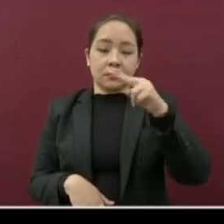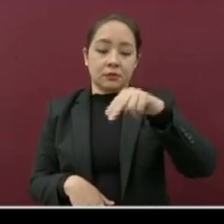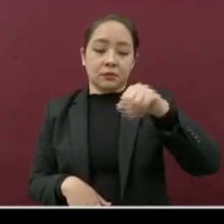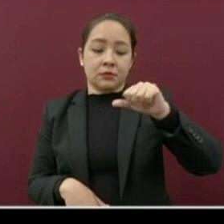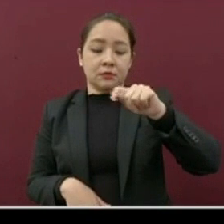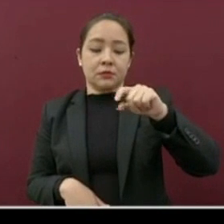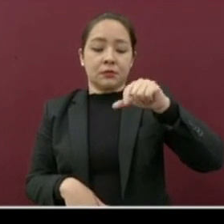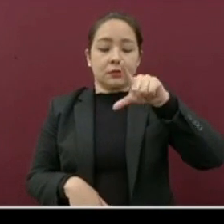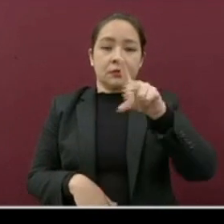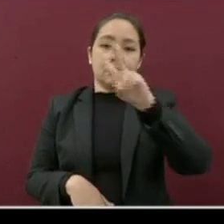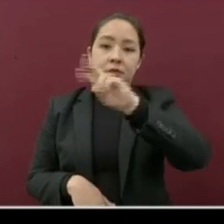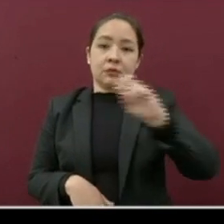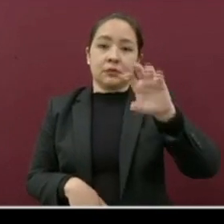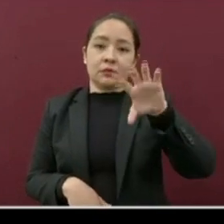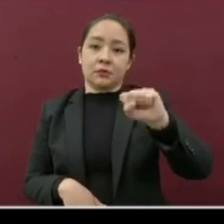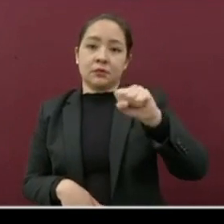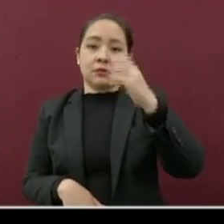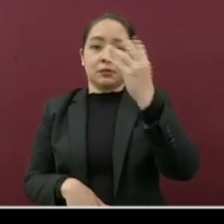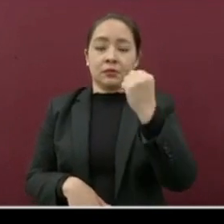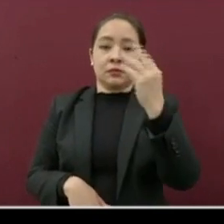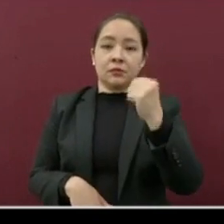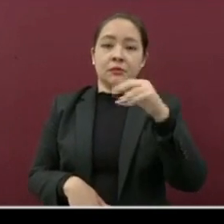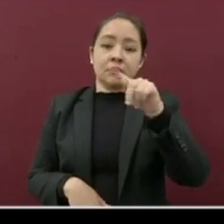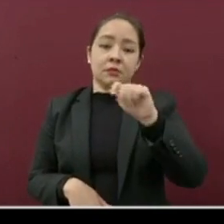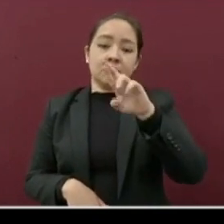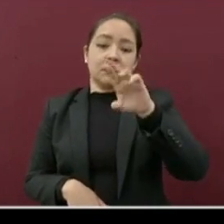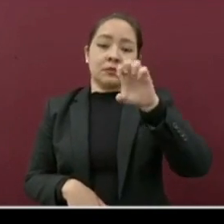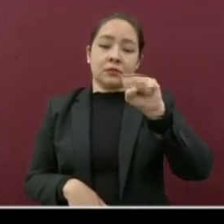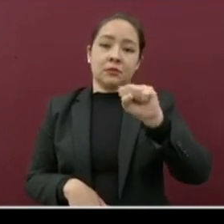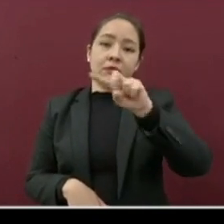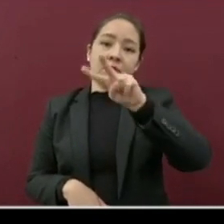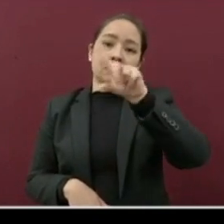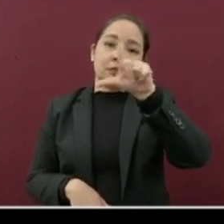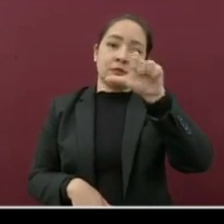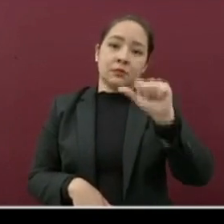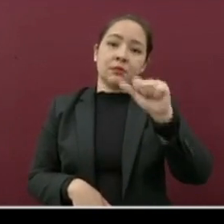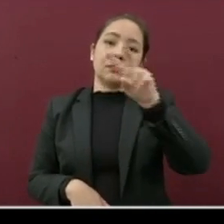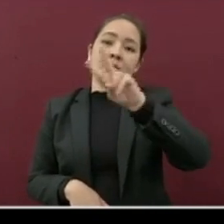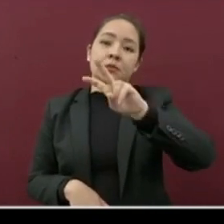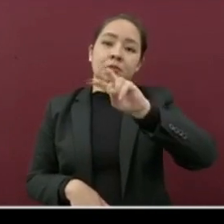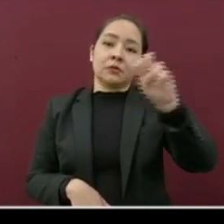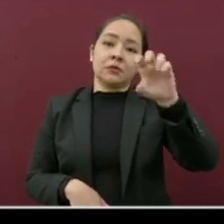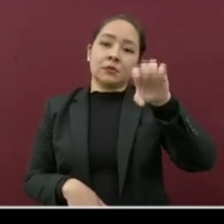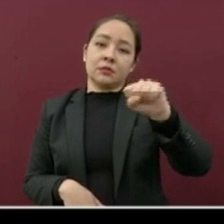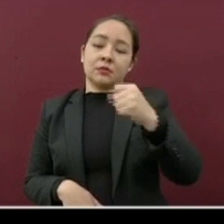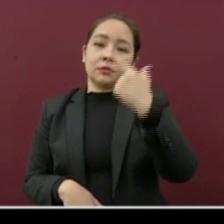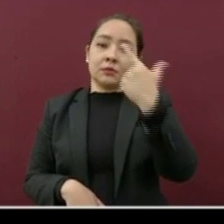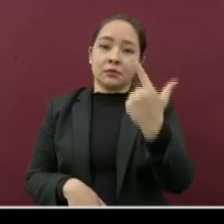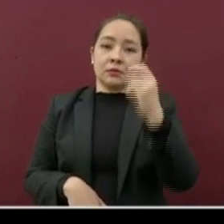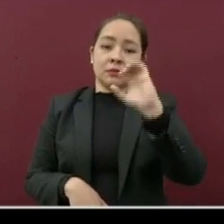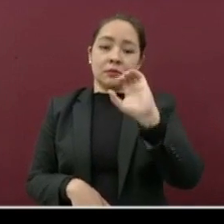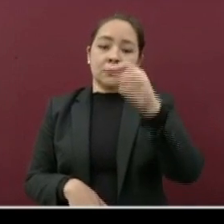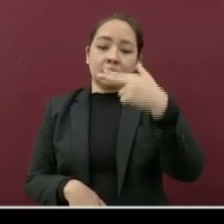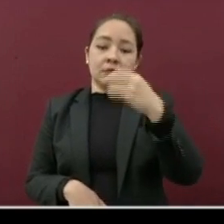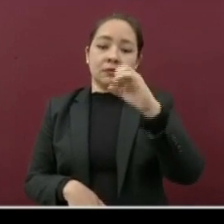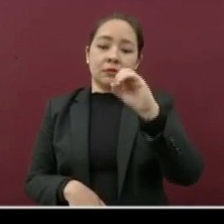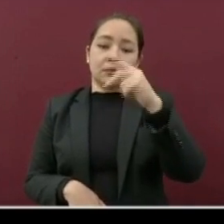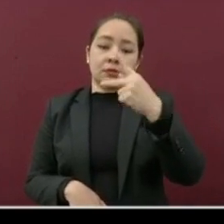269. Tres Valles, 267. Las Chuapas, con